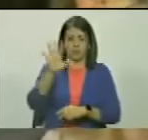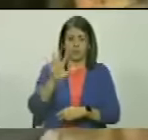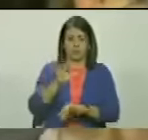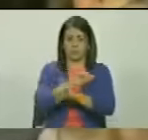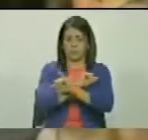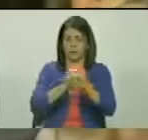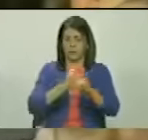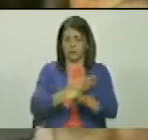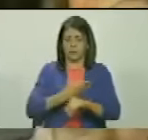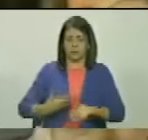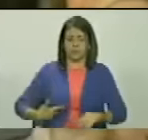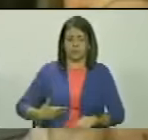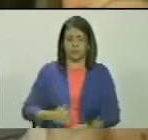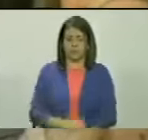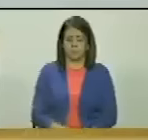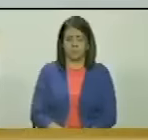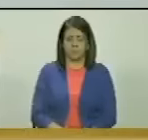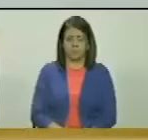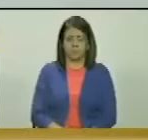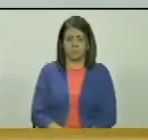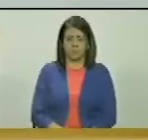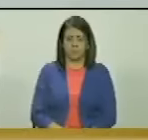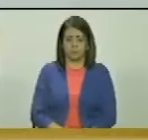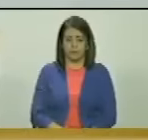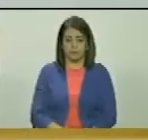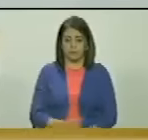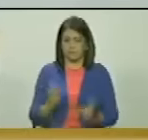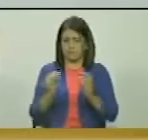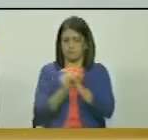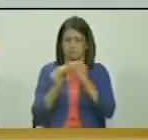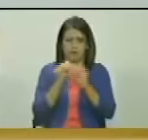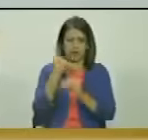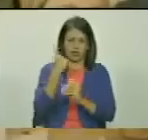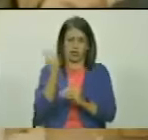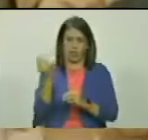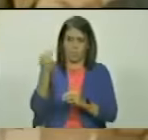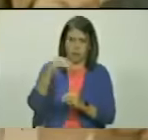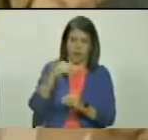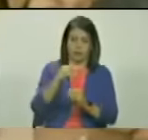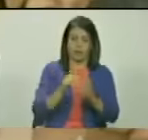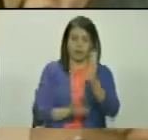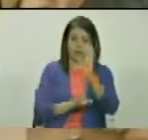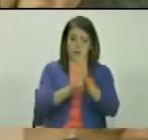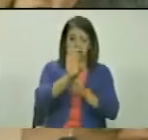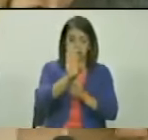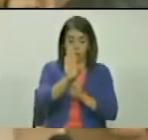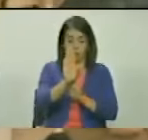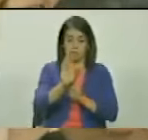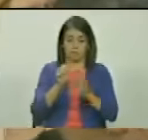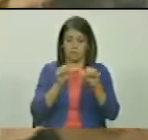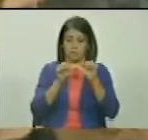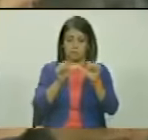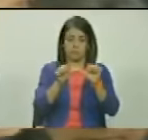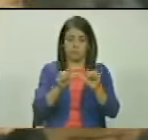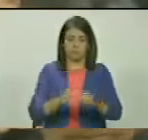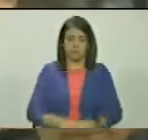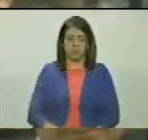es todo señor presidente gracias diputado en absoluto solamente que lo desarrolla in extenso